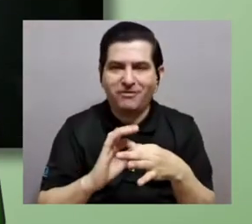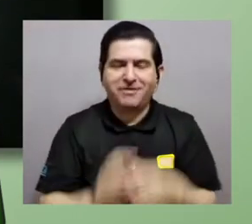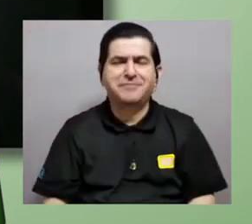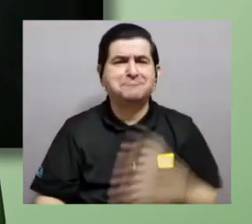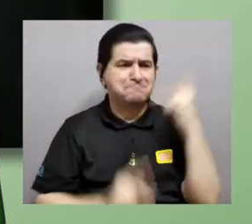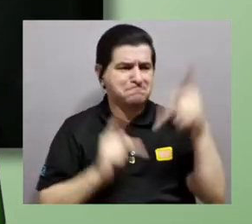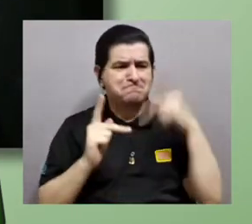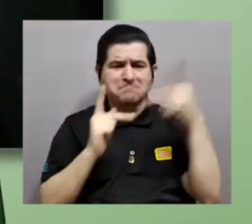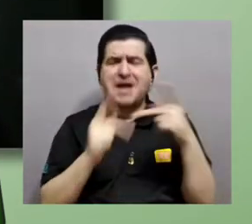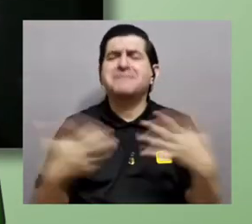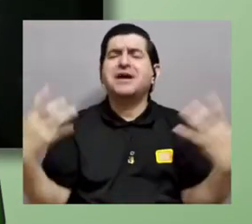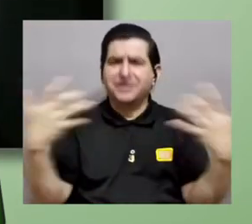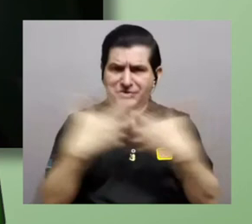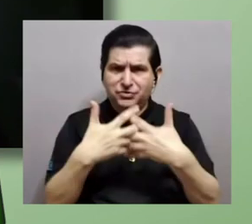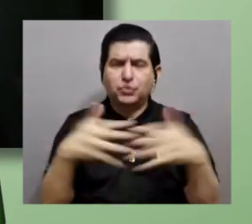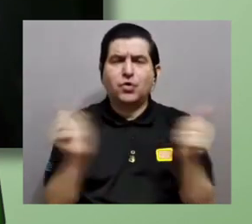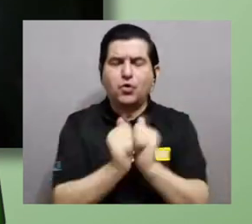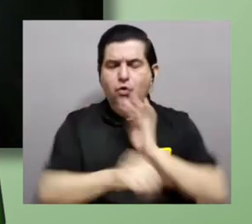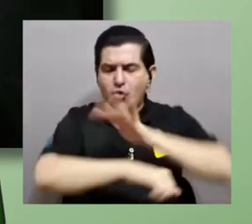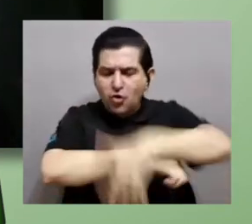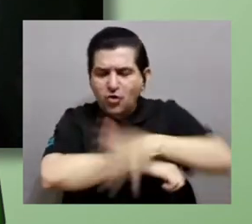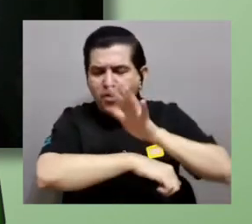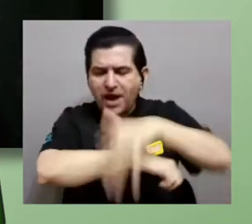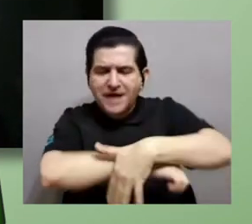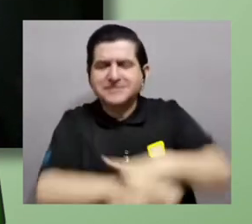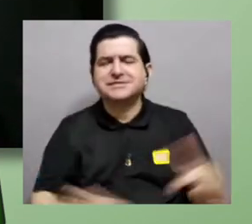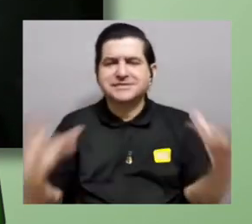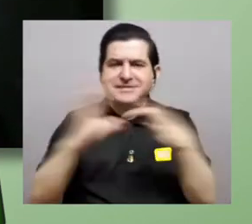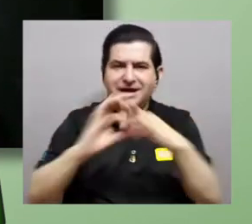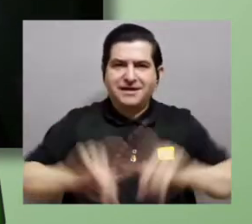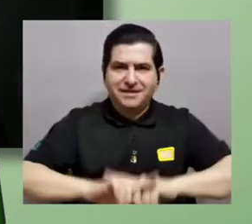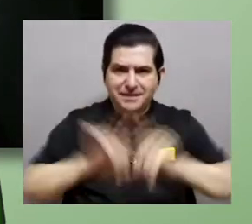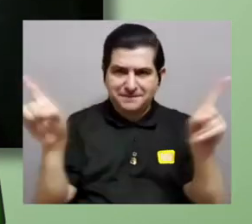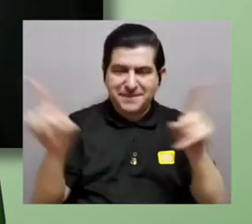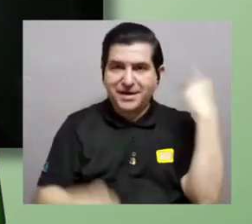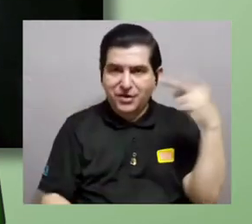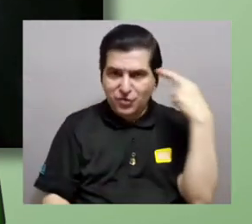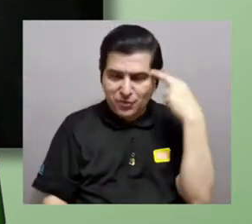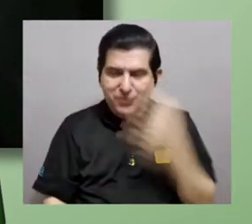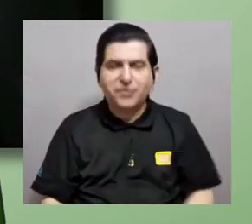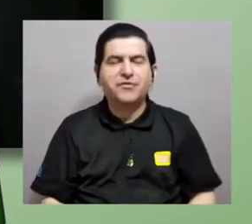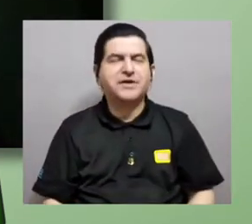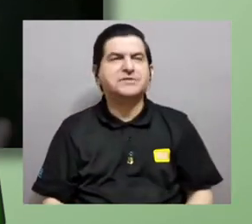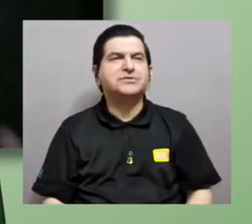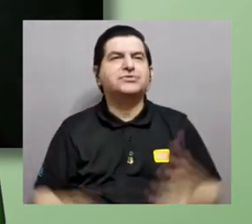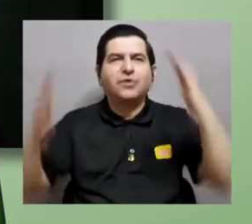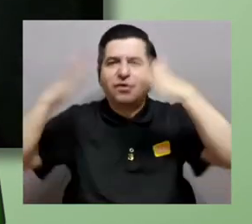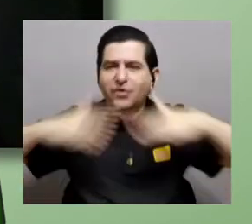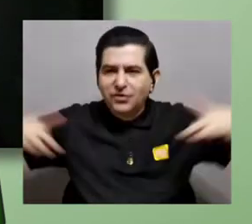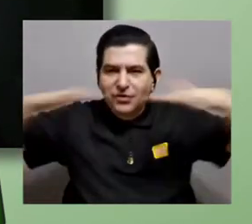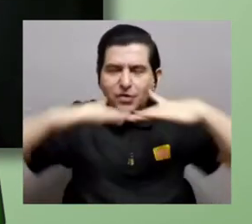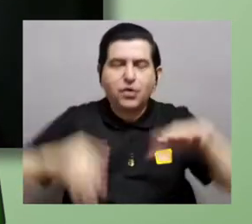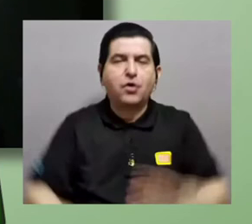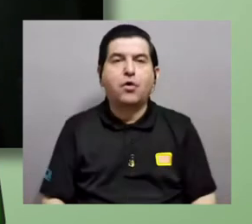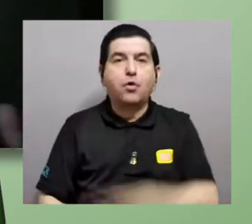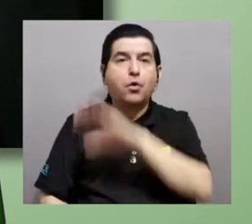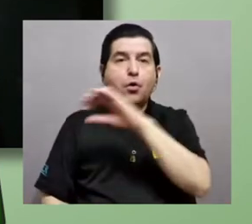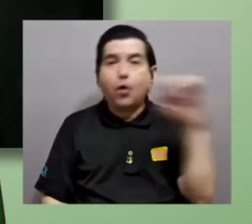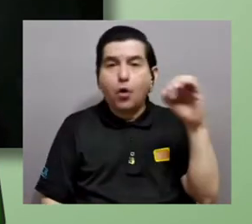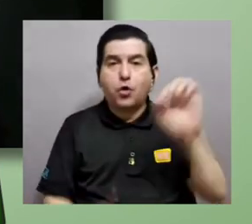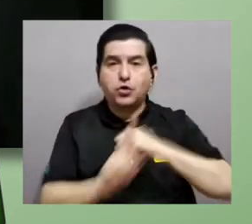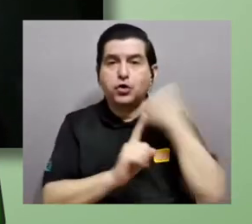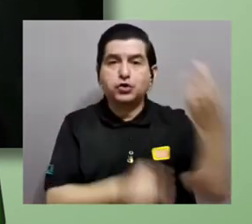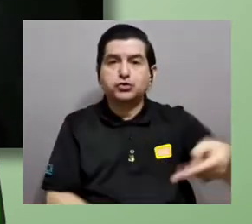sexuales, que es algo que es perfectamente compatible con la cascada sexual, pero es básicamente que por razones ecológicas o